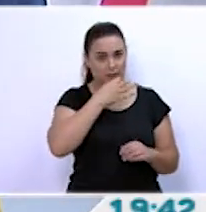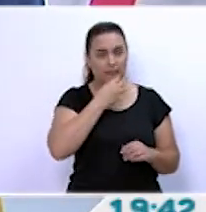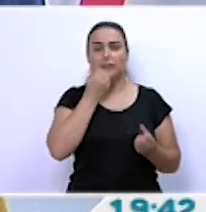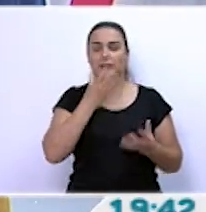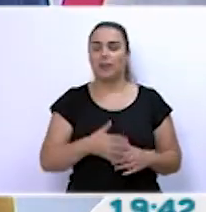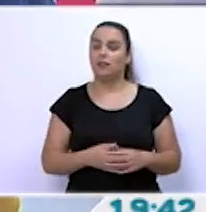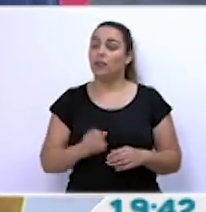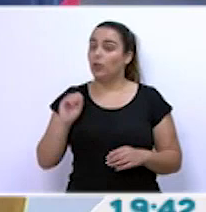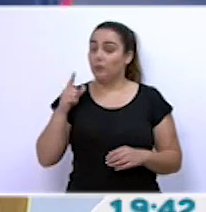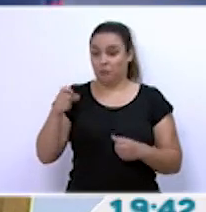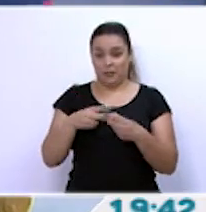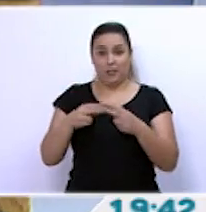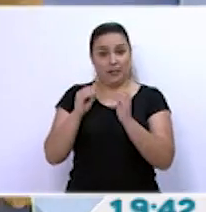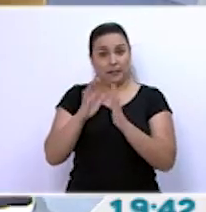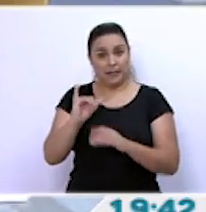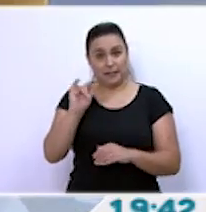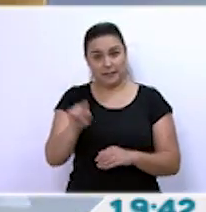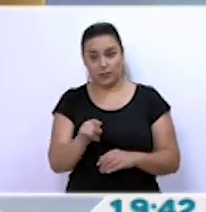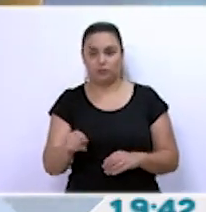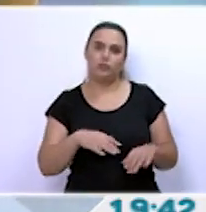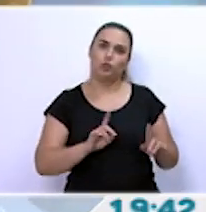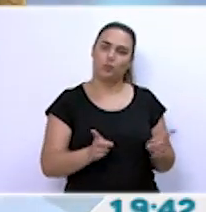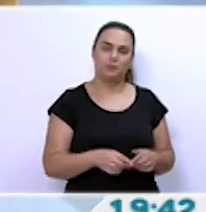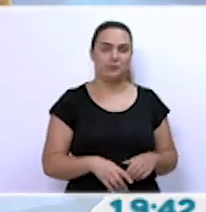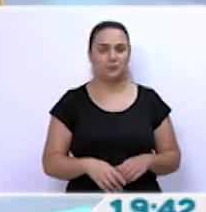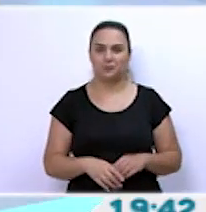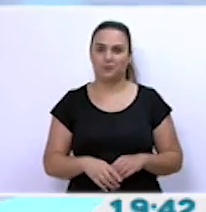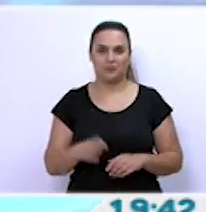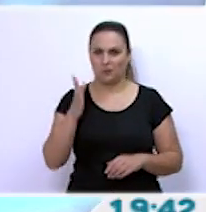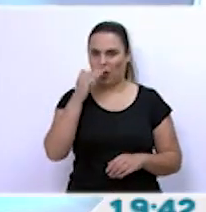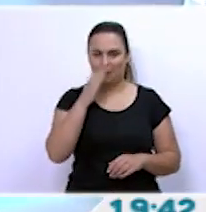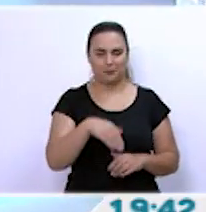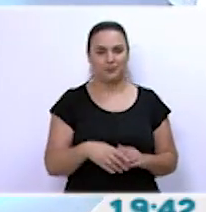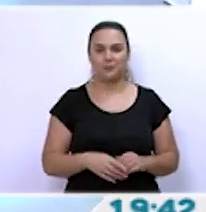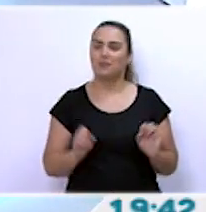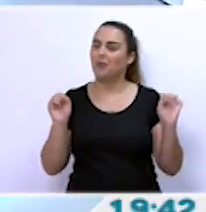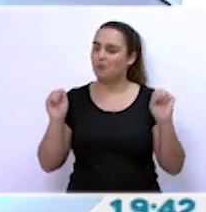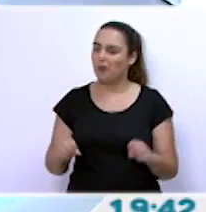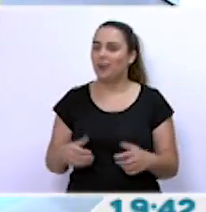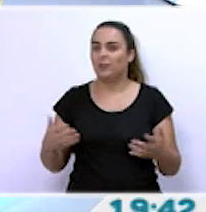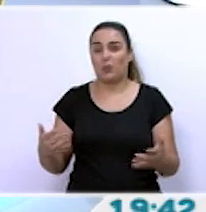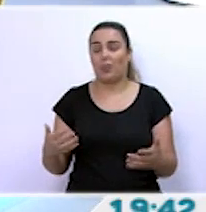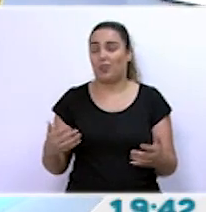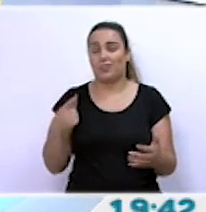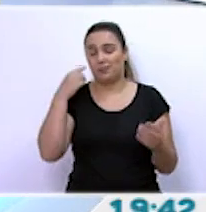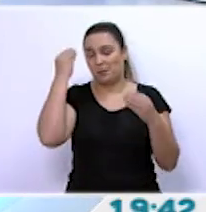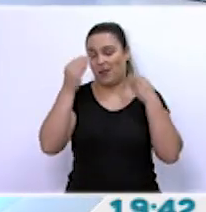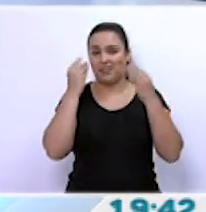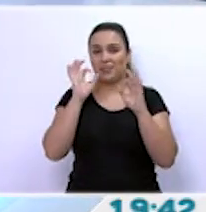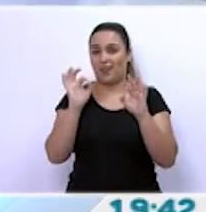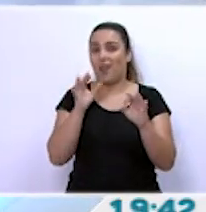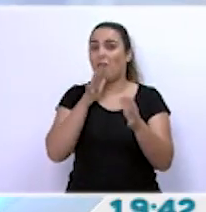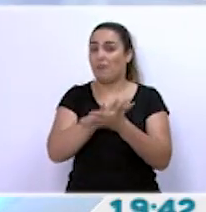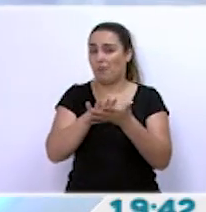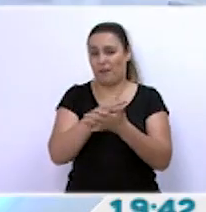¿qué tal? Lo primero, ¿tienes piscina en casa? No, no la tengo, no. Vale, entonces nos necesitas plantearte esto que